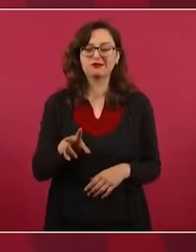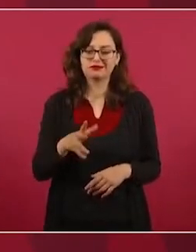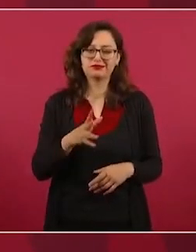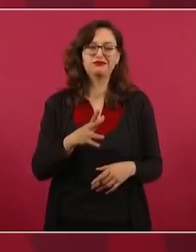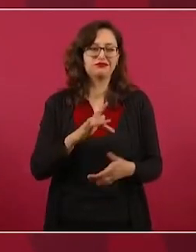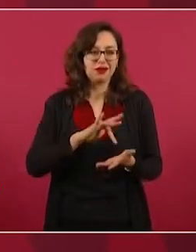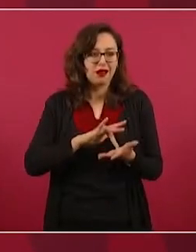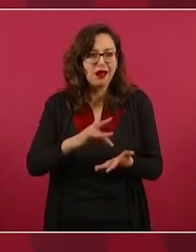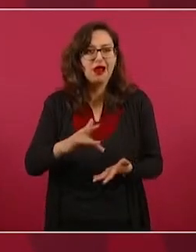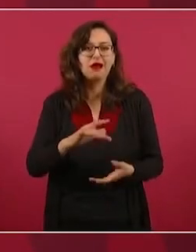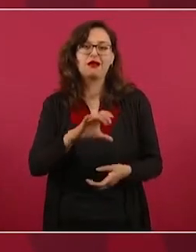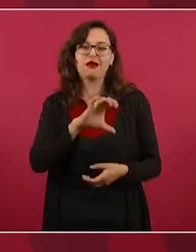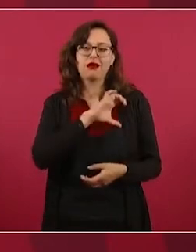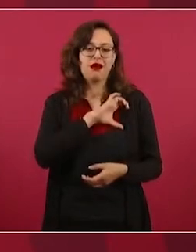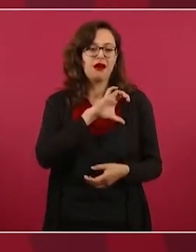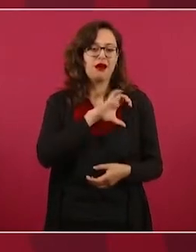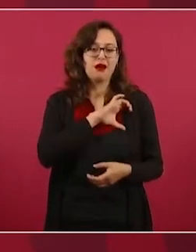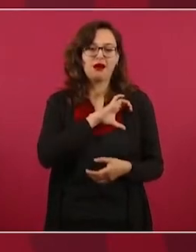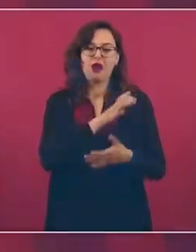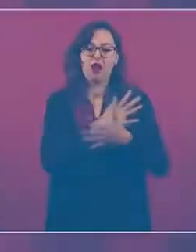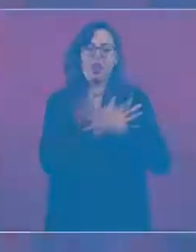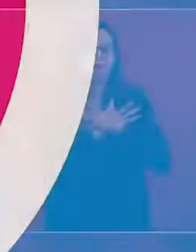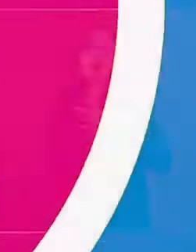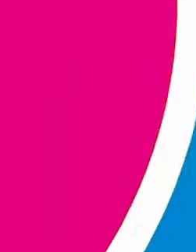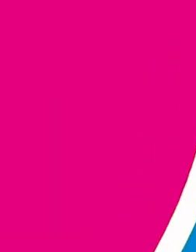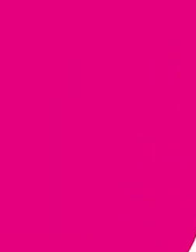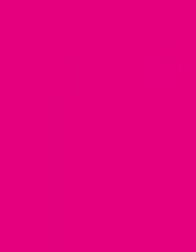amoroso.